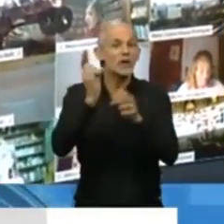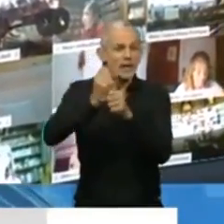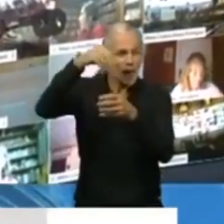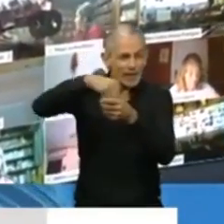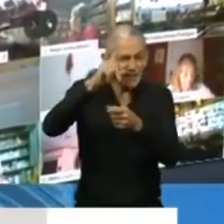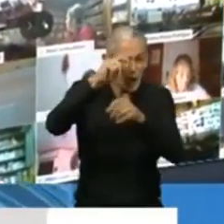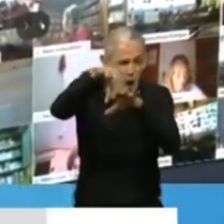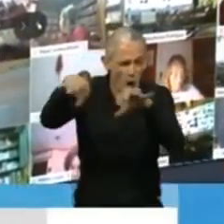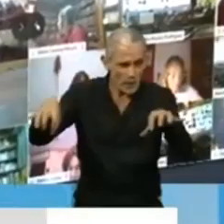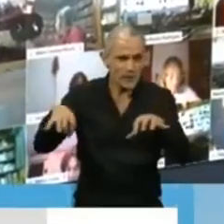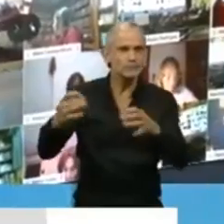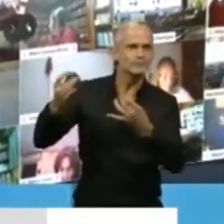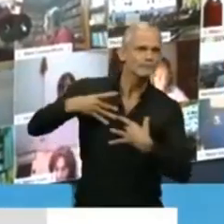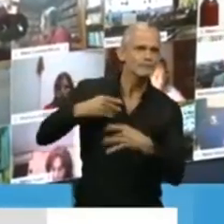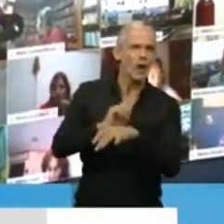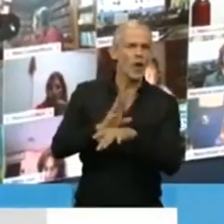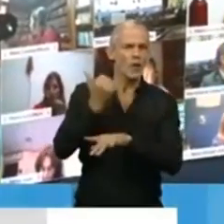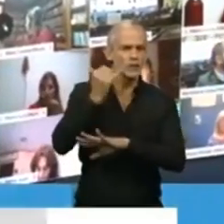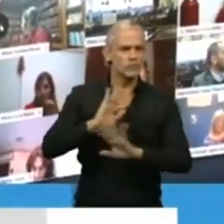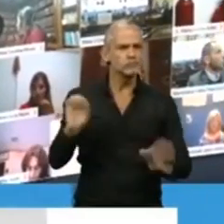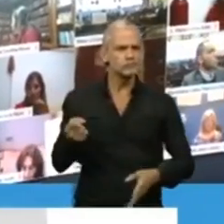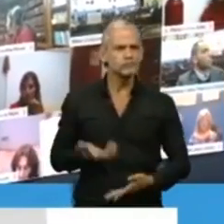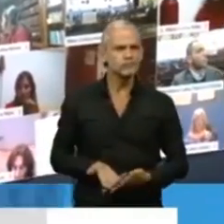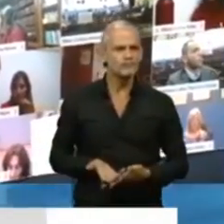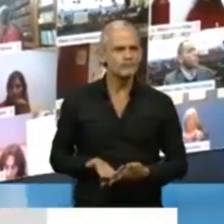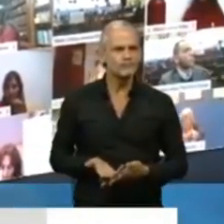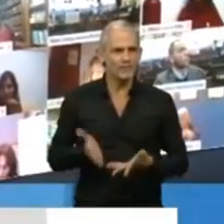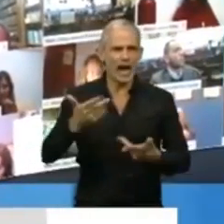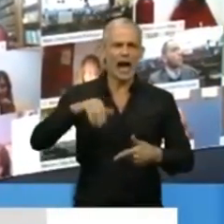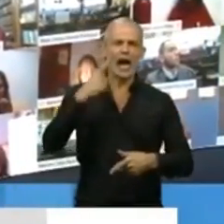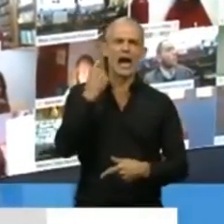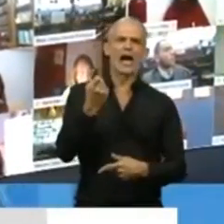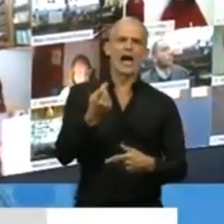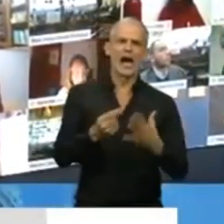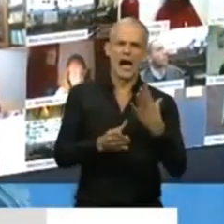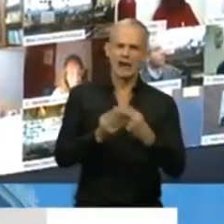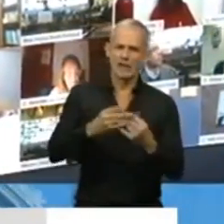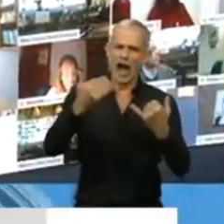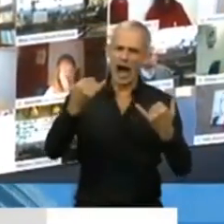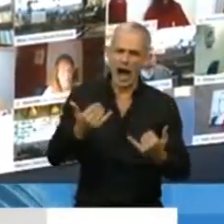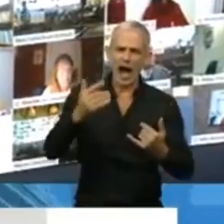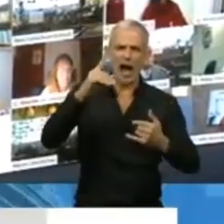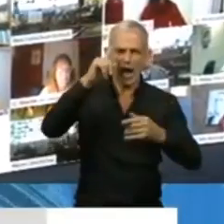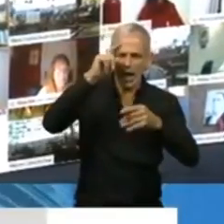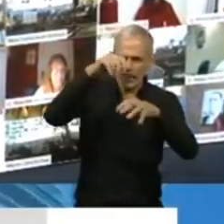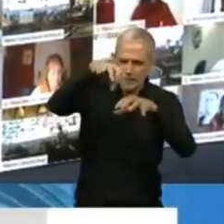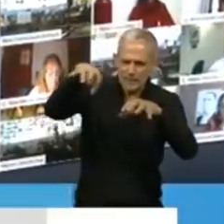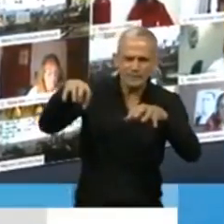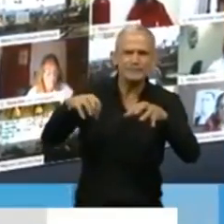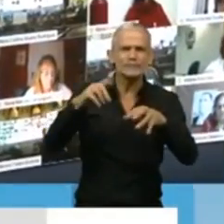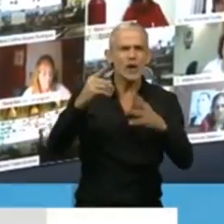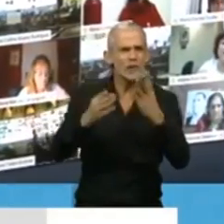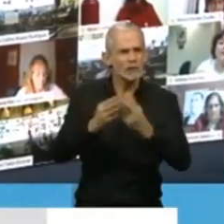salud. Entonces, ahí nos damos cuenta donde va fallando este sistema de salud.